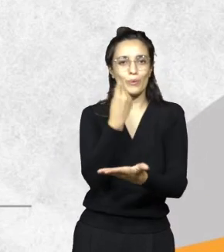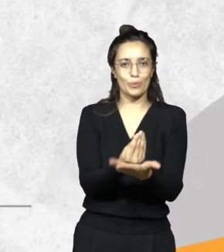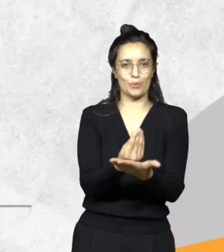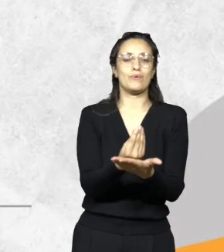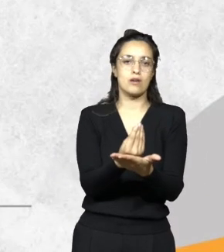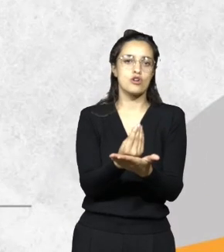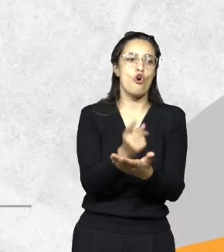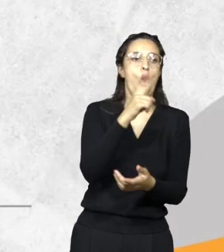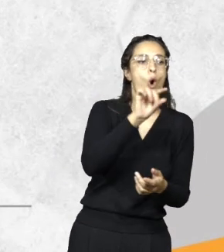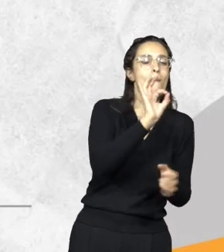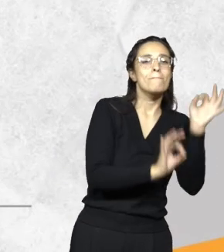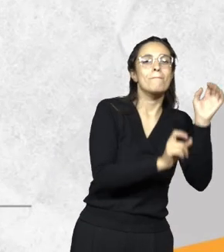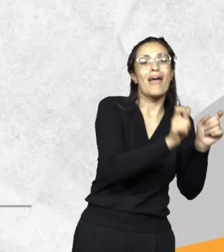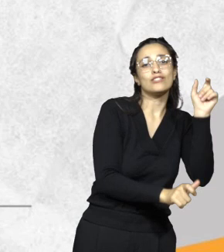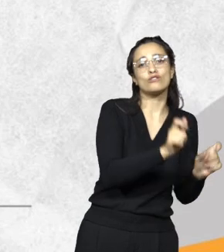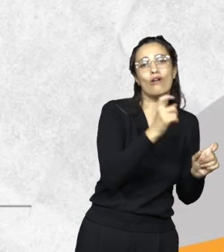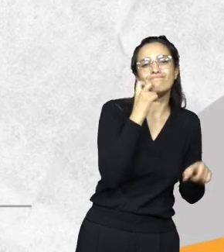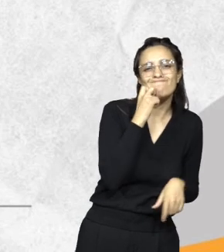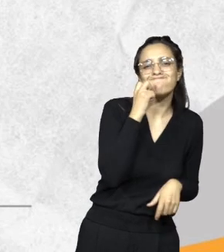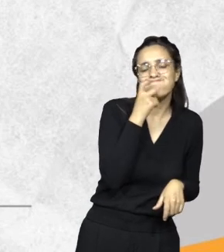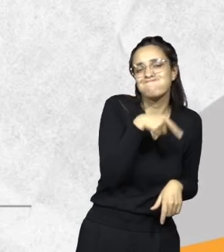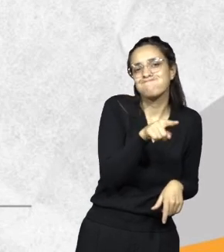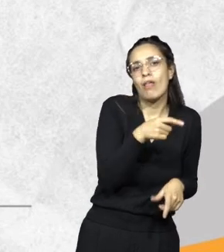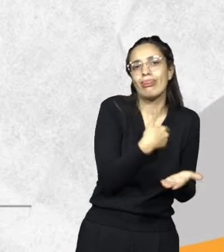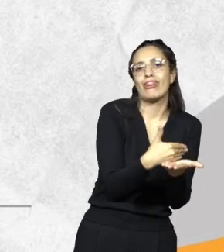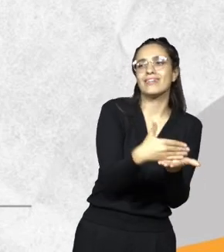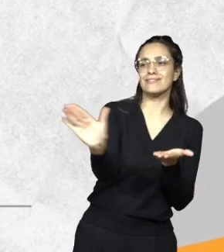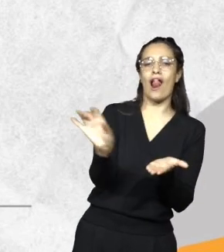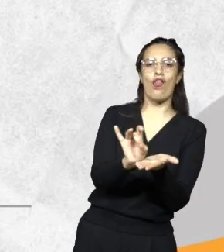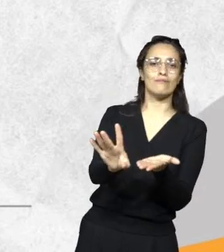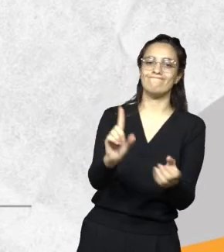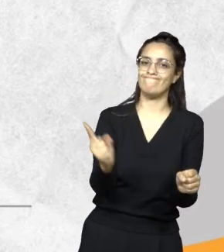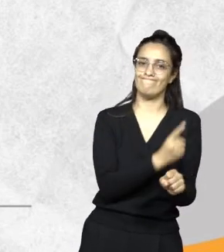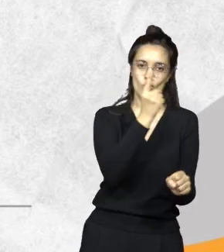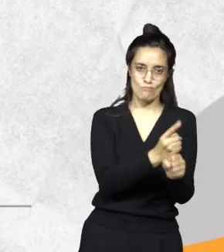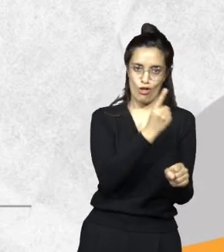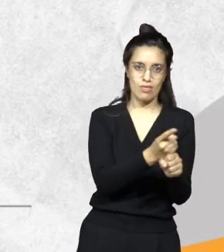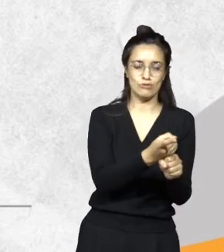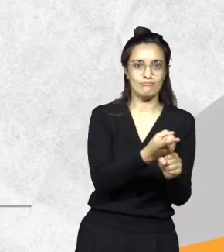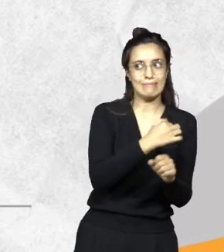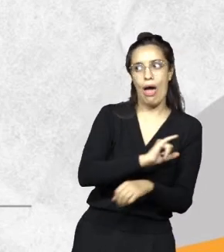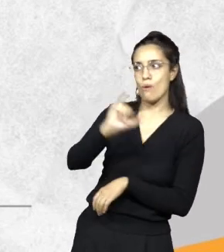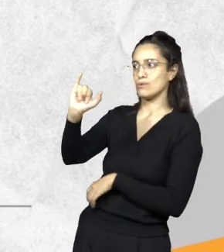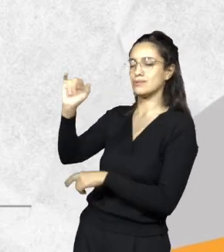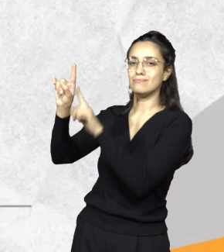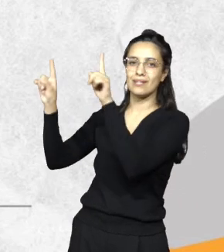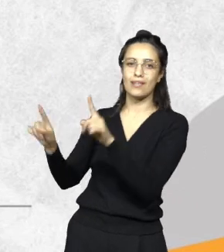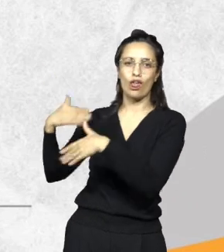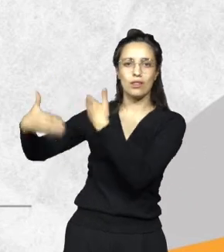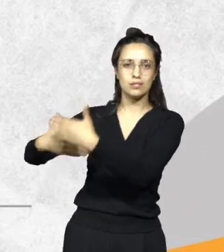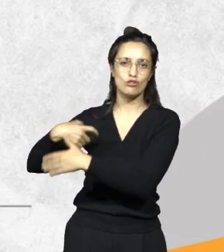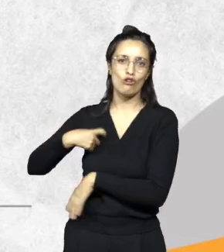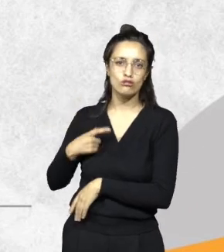no podemos desalojar. Entonces, es importante dar conocimiento al Ministerio de Desarrollo Social para que ellos puedan acompañarnos en el